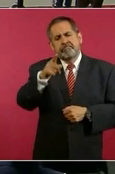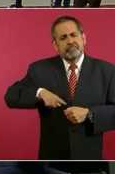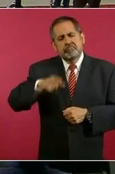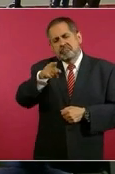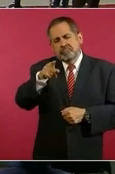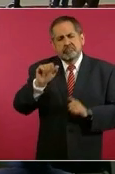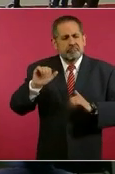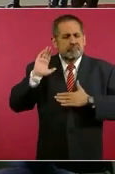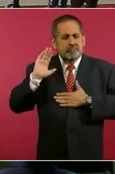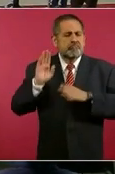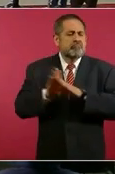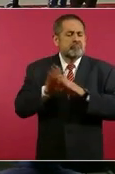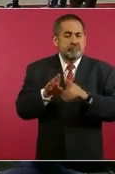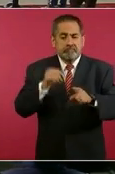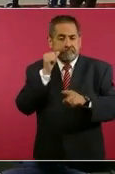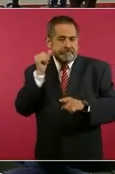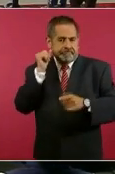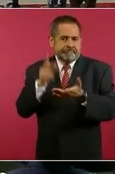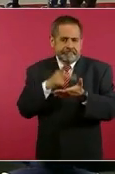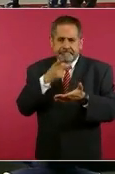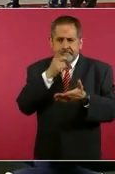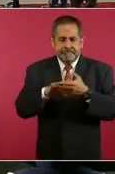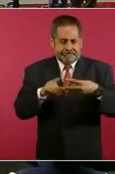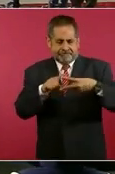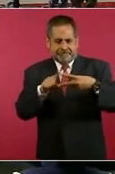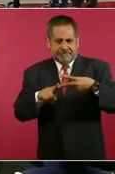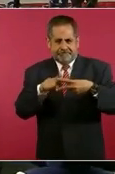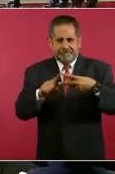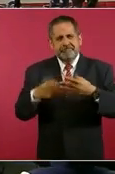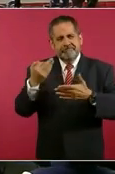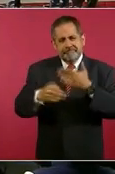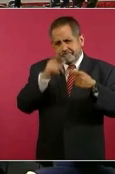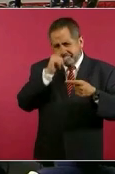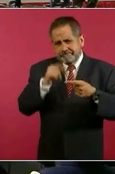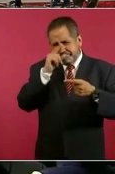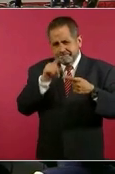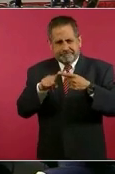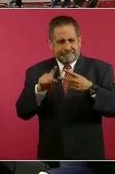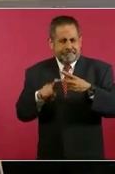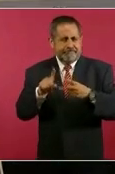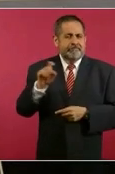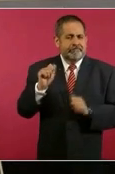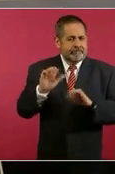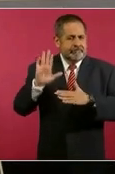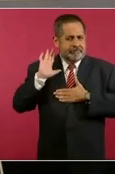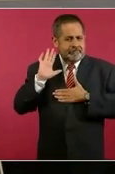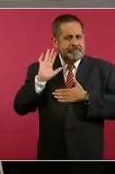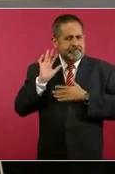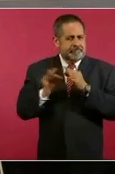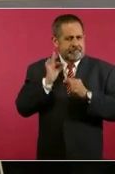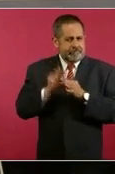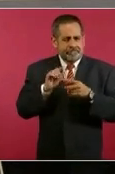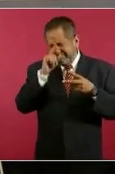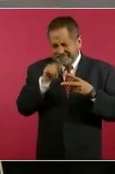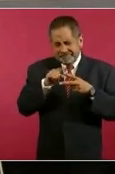compromiso? Ayer insistía que es uno de los dos temas en los que no ha podido usted cumplir esos famosos 100